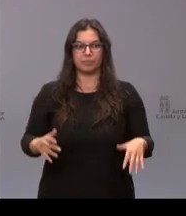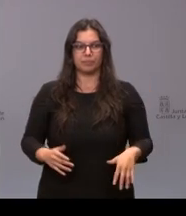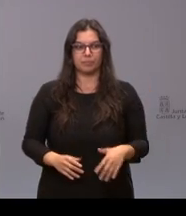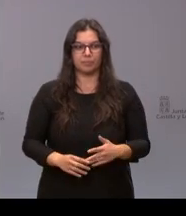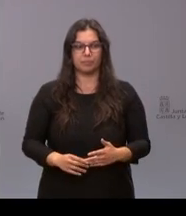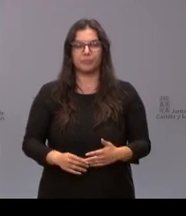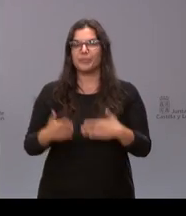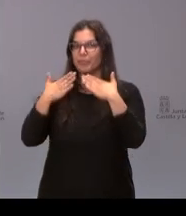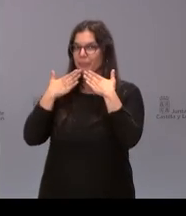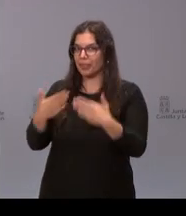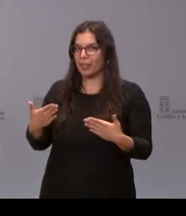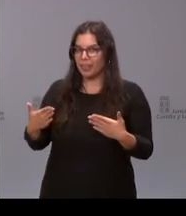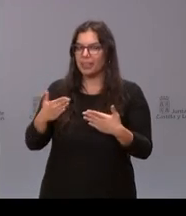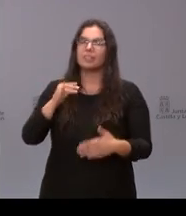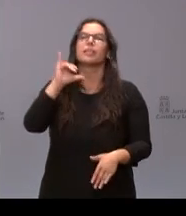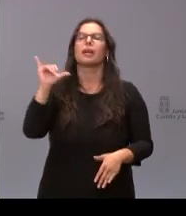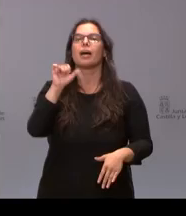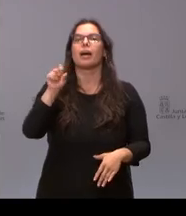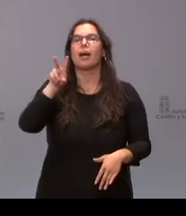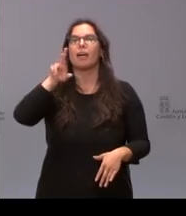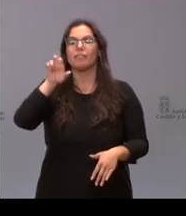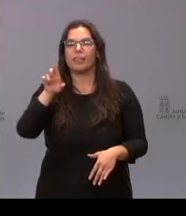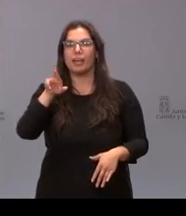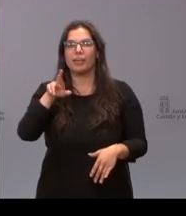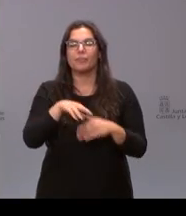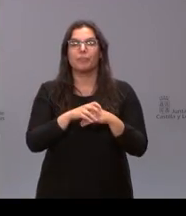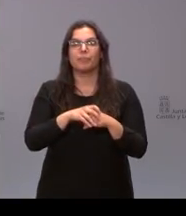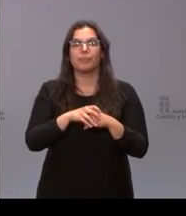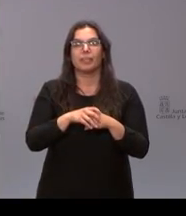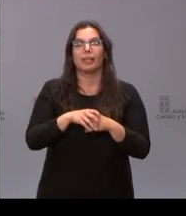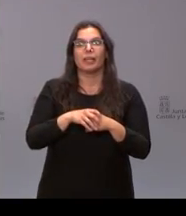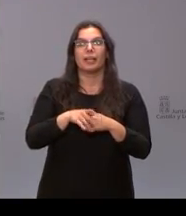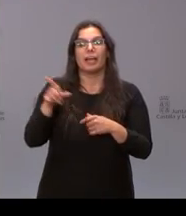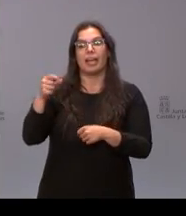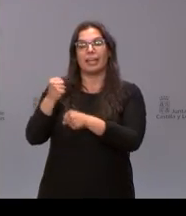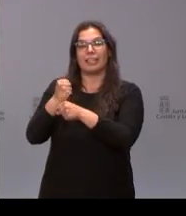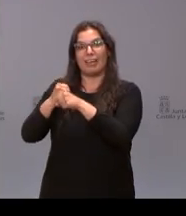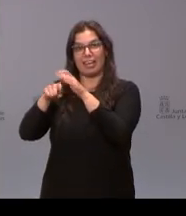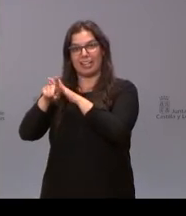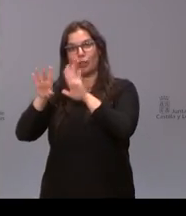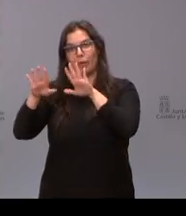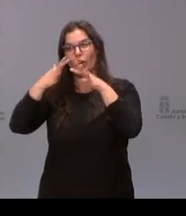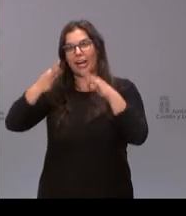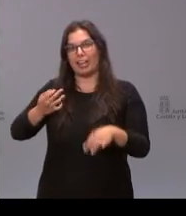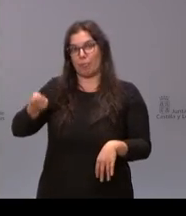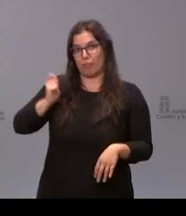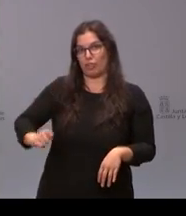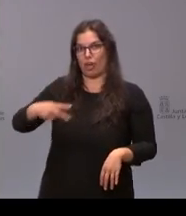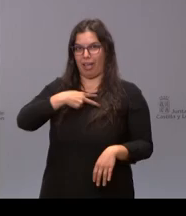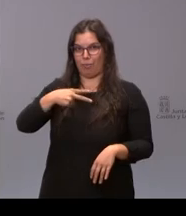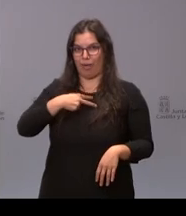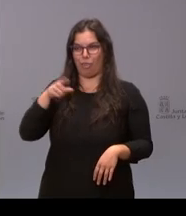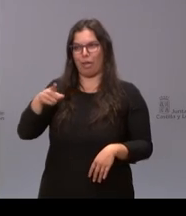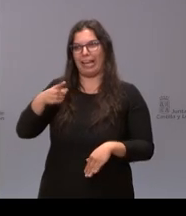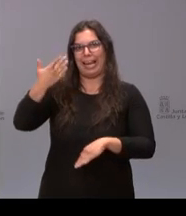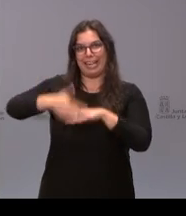Muchas gracias Javier que trabaja de gestor pero de profesión es abogado y no veáis lo difícil que es contenerle